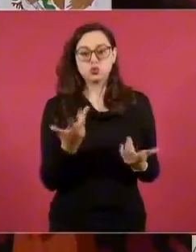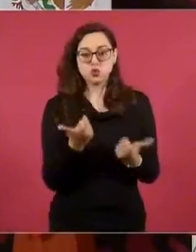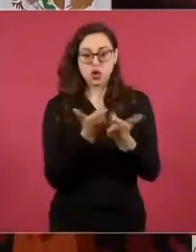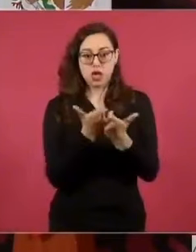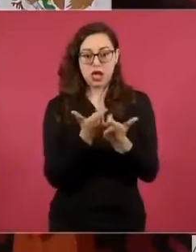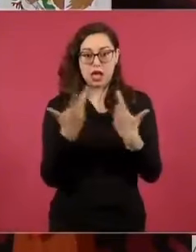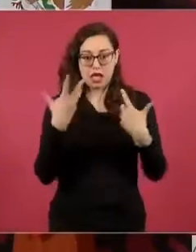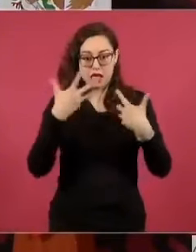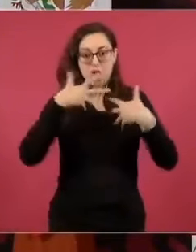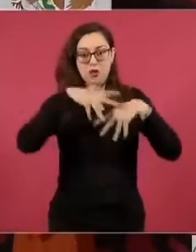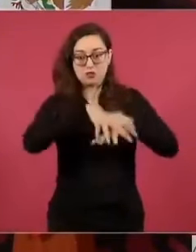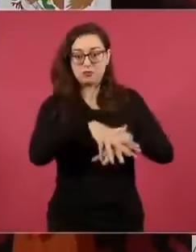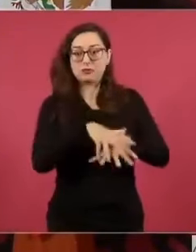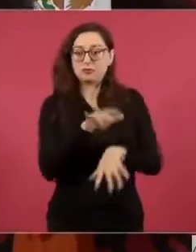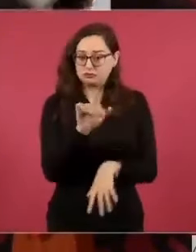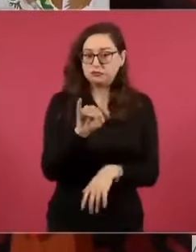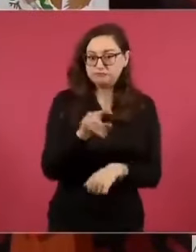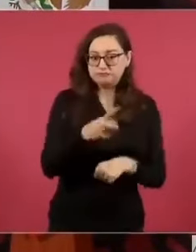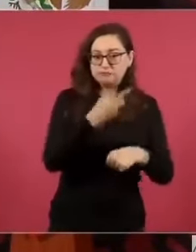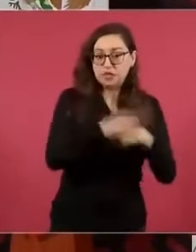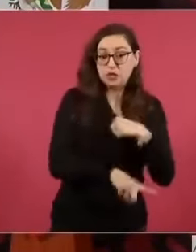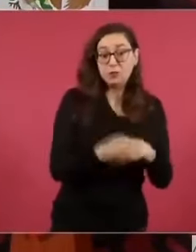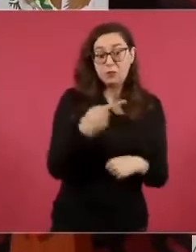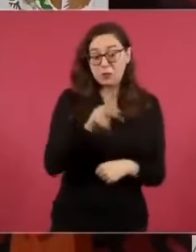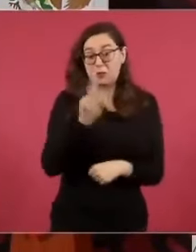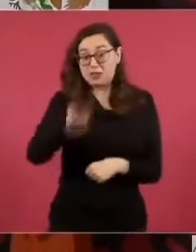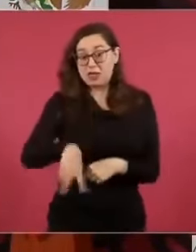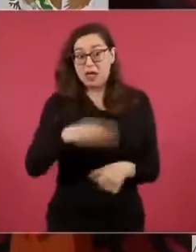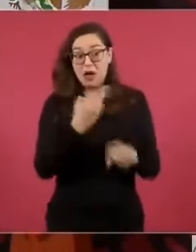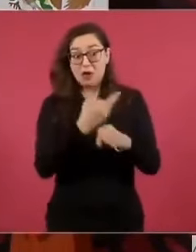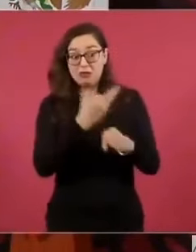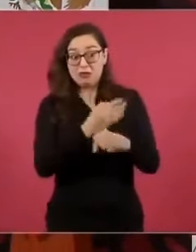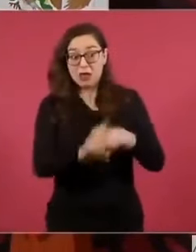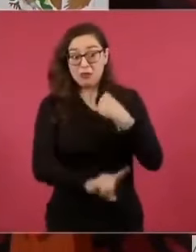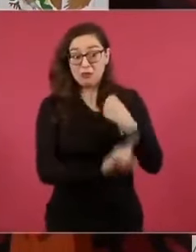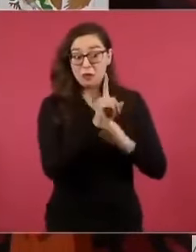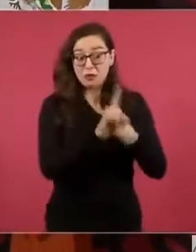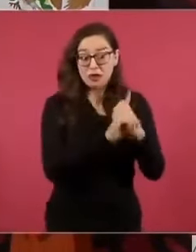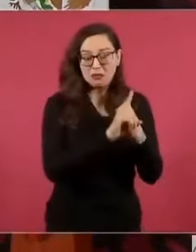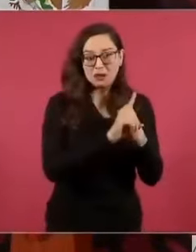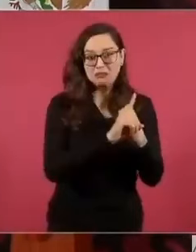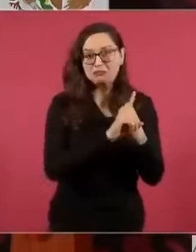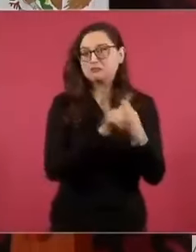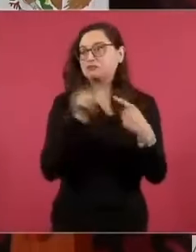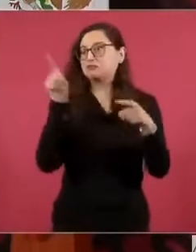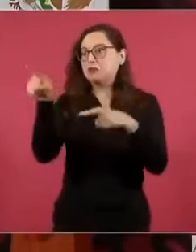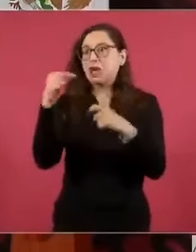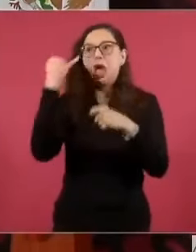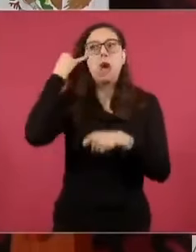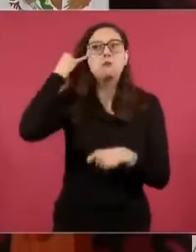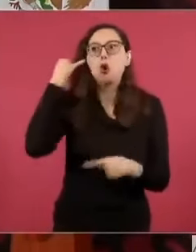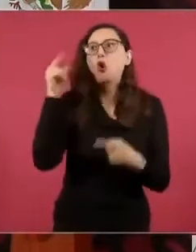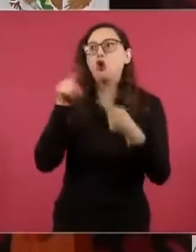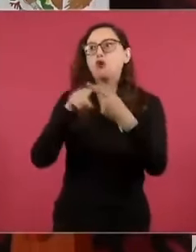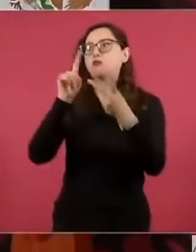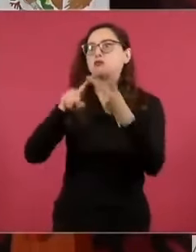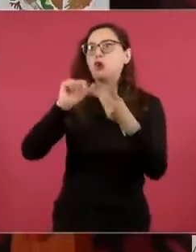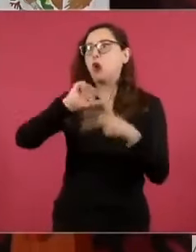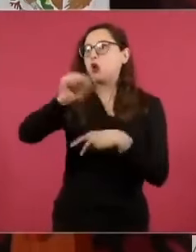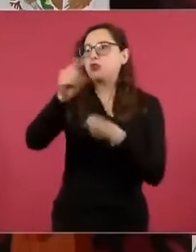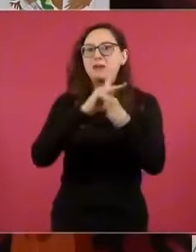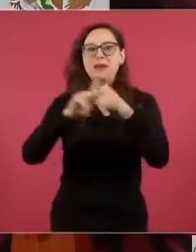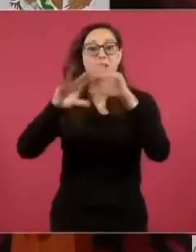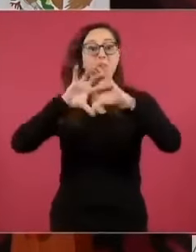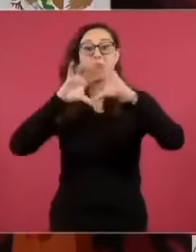económica y afecta a todo el mundo, afecta en Japón, afecta en todos lados, pero